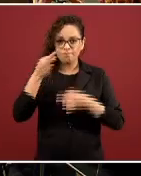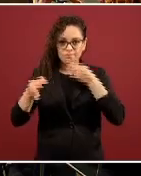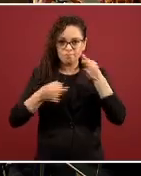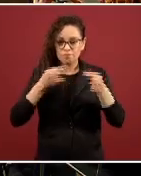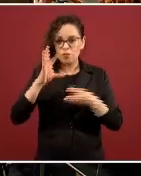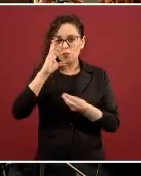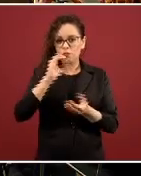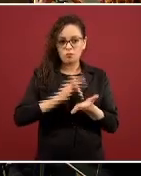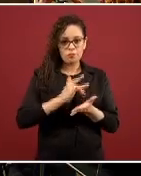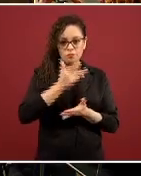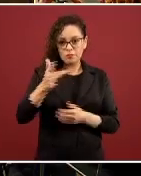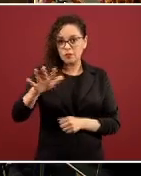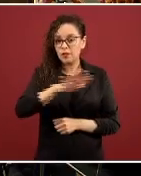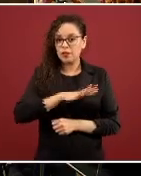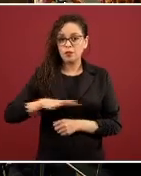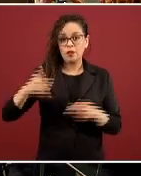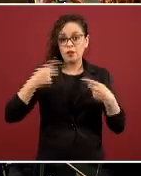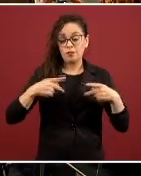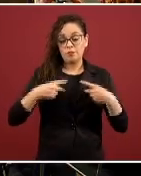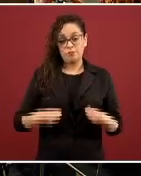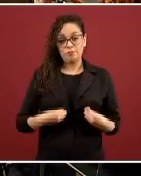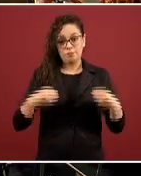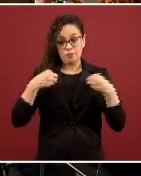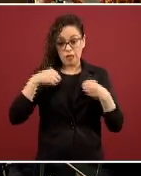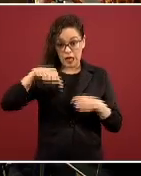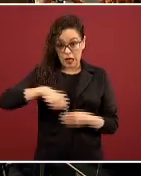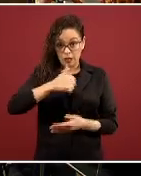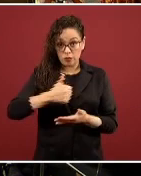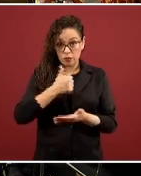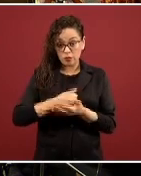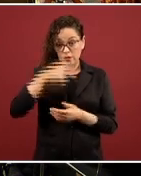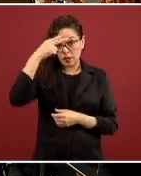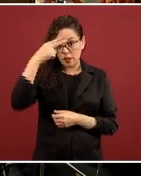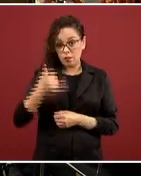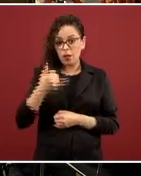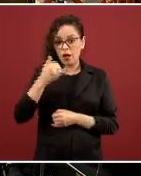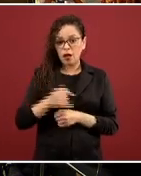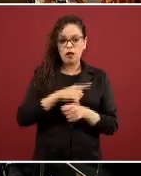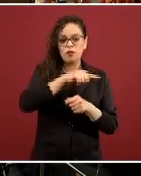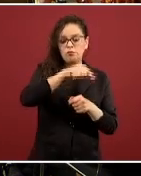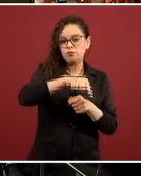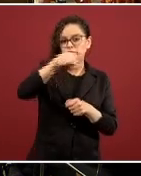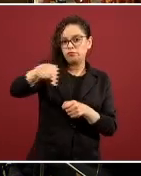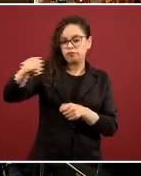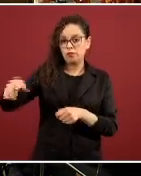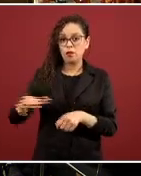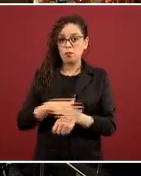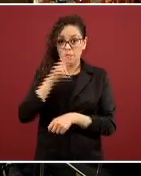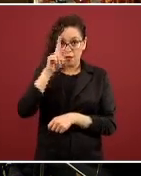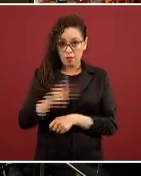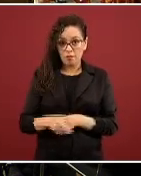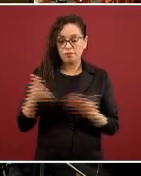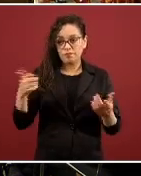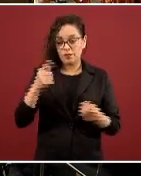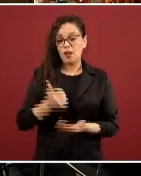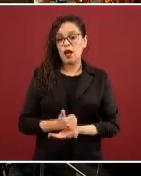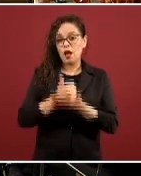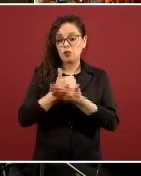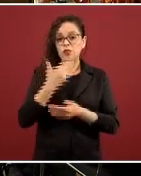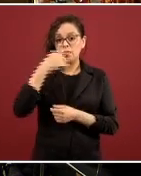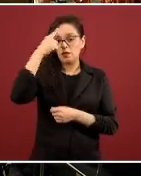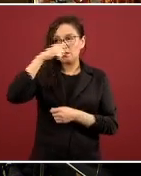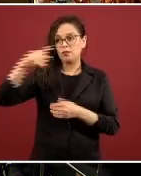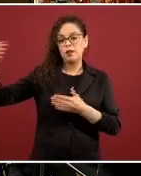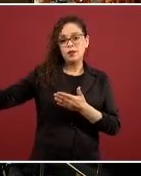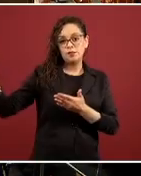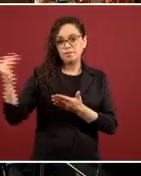personas que residen no sólo en la Ciudad de México, sino en el área conurbada, porque han contribuido a esta reducción de la movilidad. Estos son ciudadanos